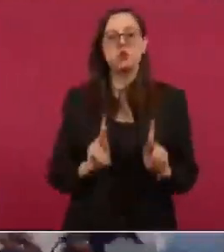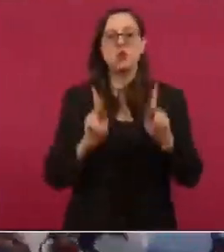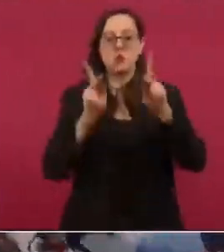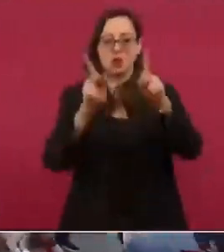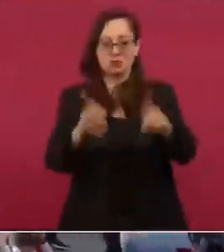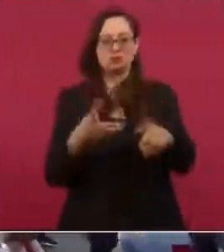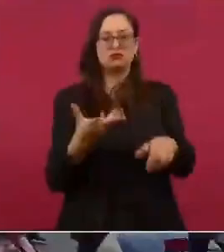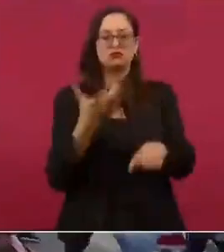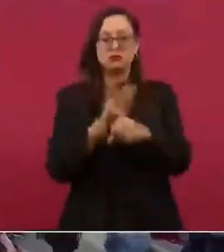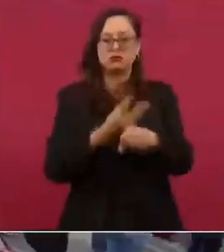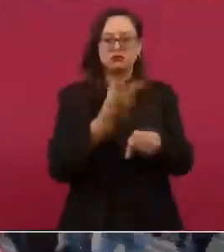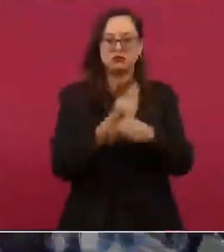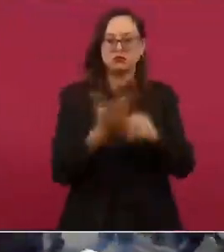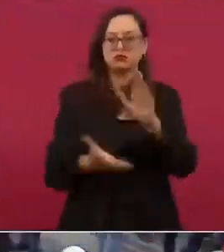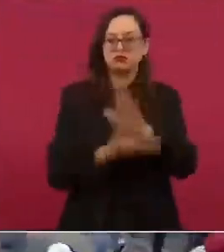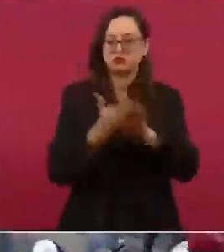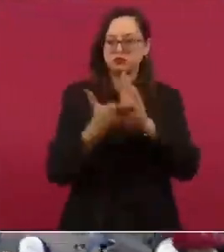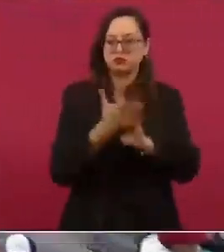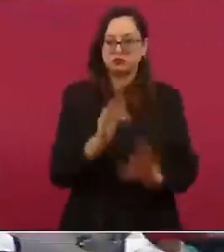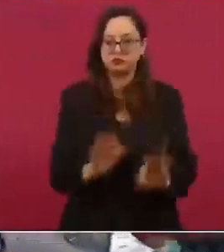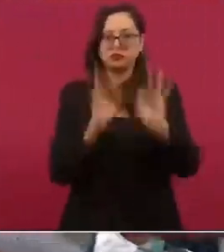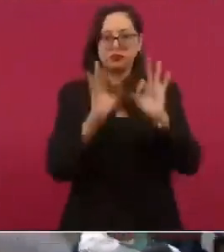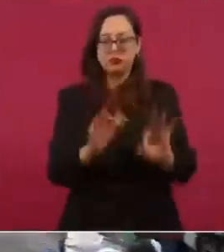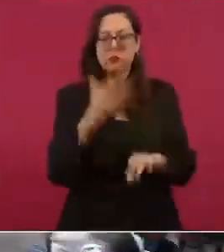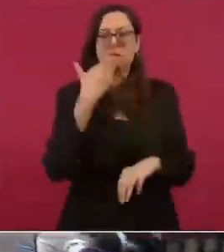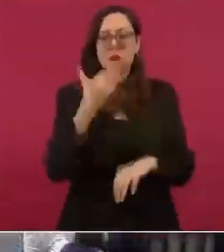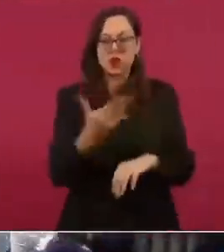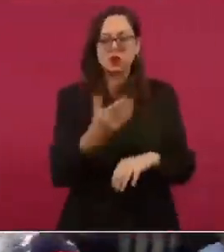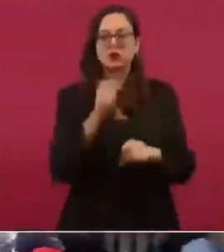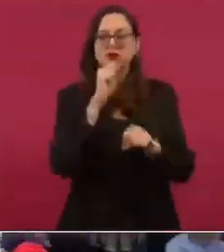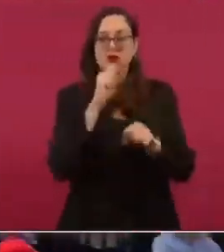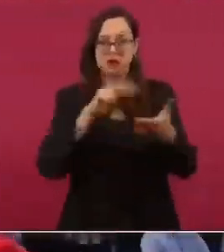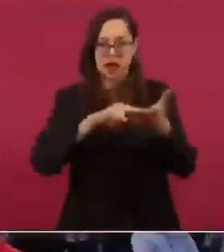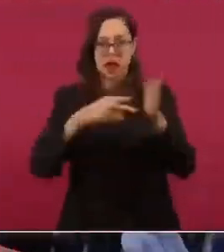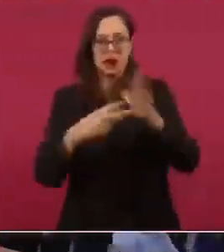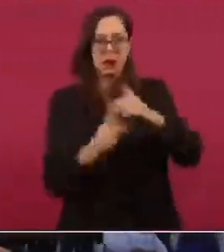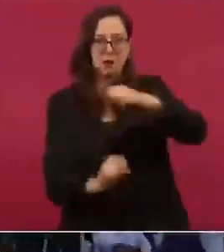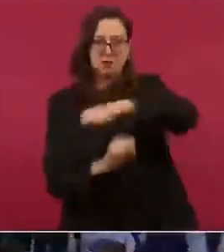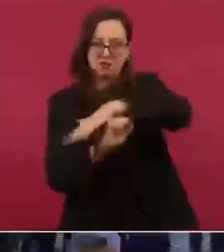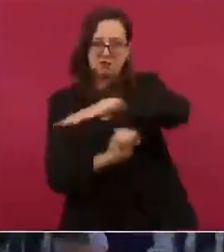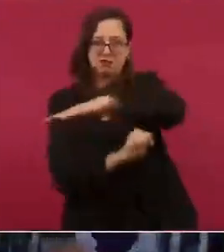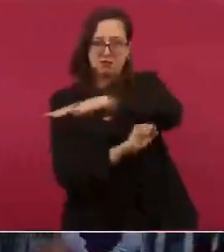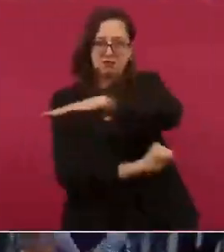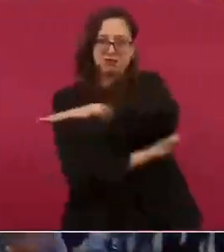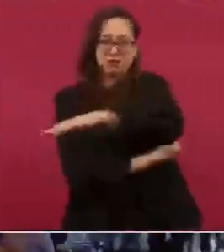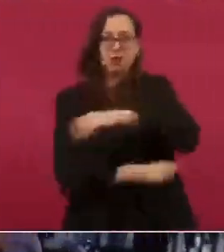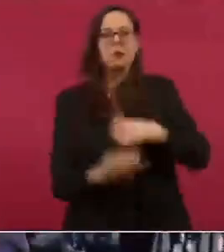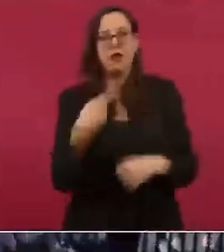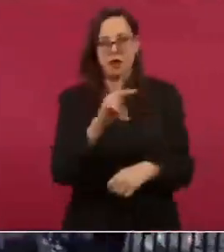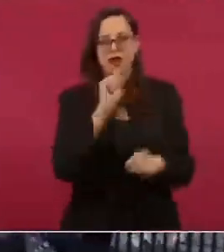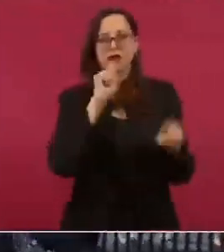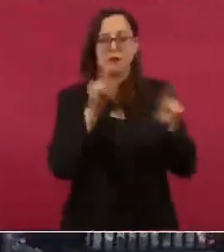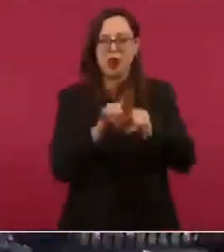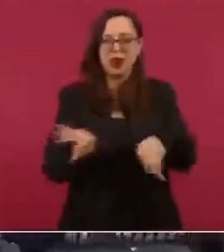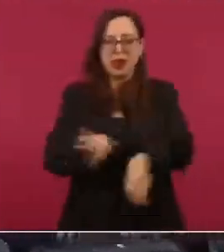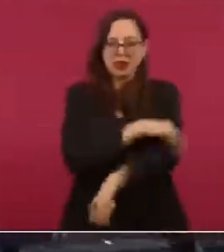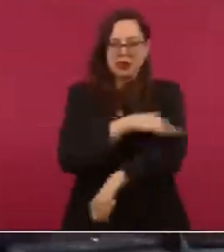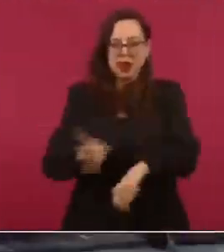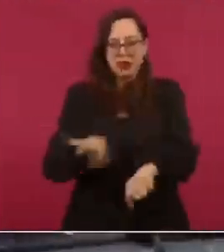en lo que tiene que ver con la ingeniería civil sea también agradable bello